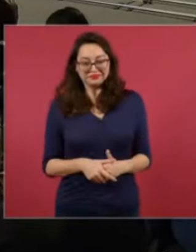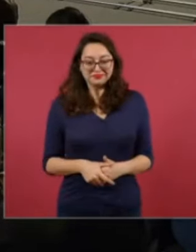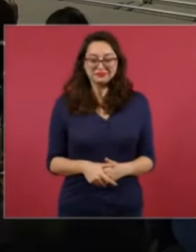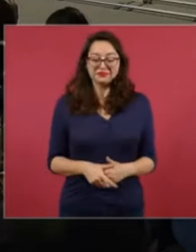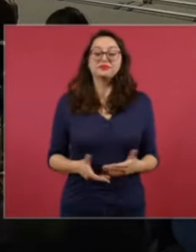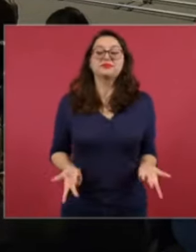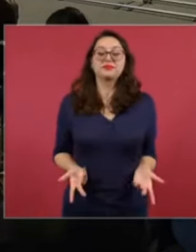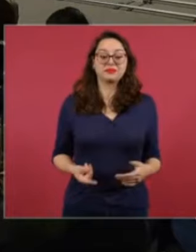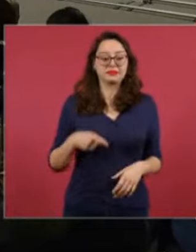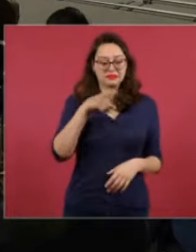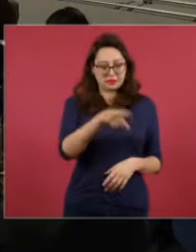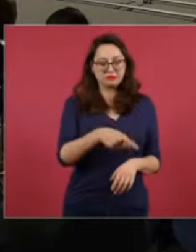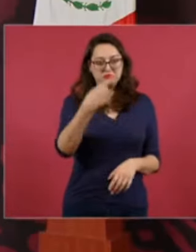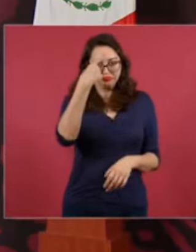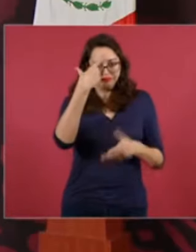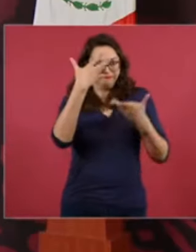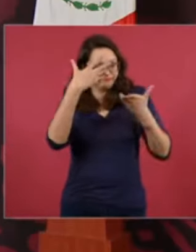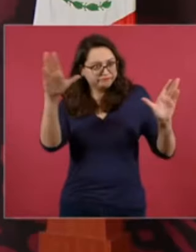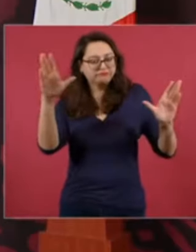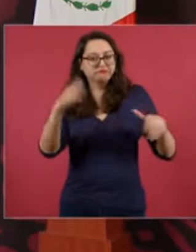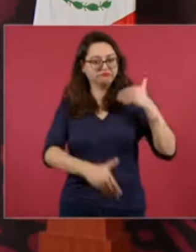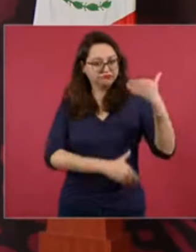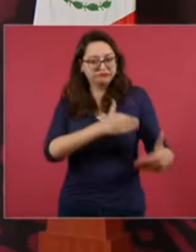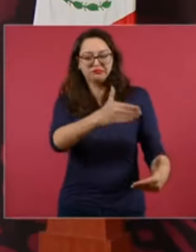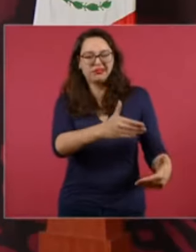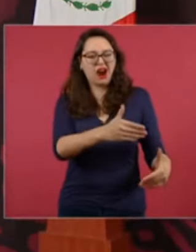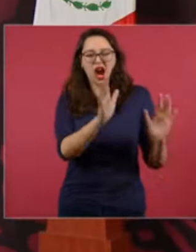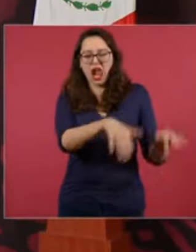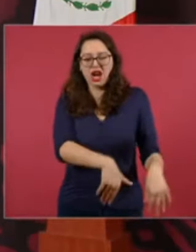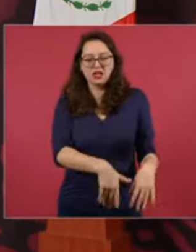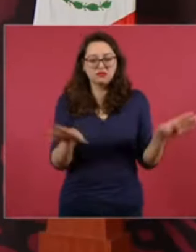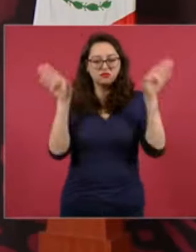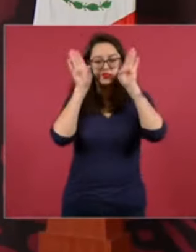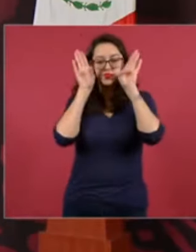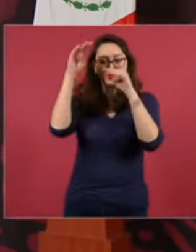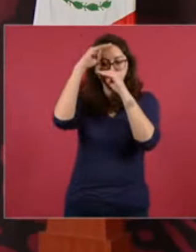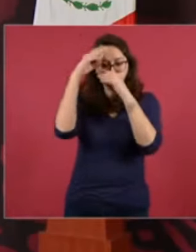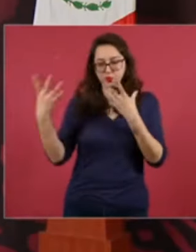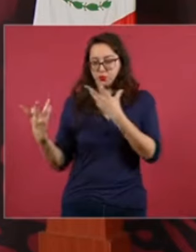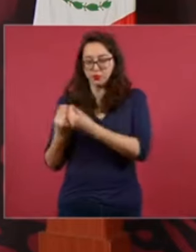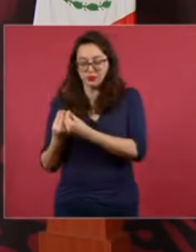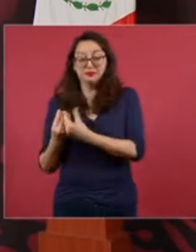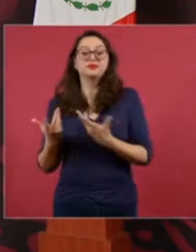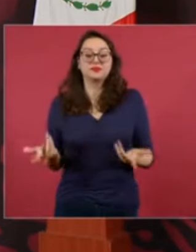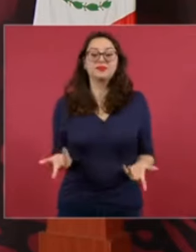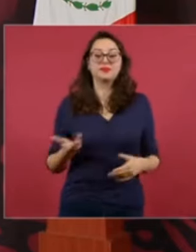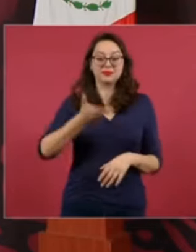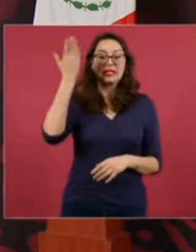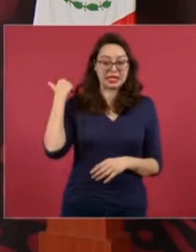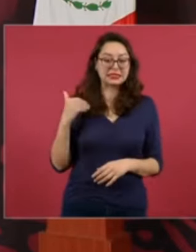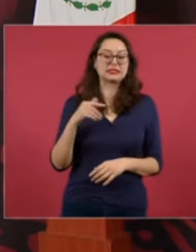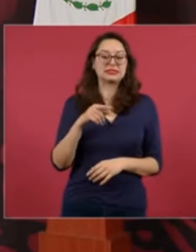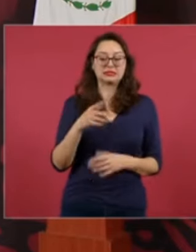Progre. Y este... Y entonces, cuando todavía era progre, le sacan esta foto.